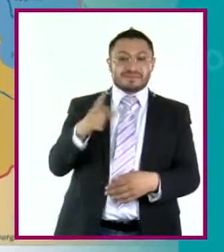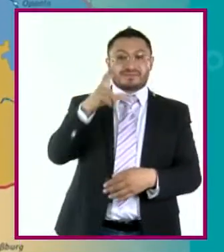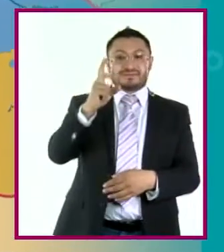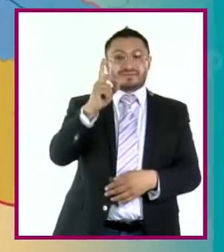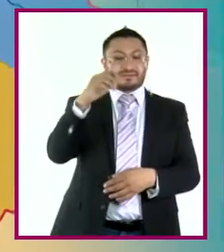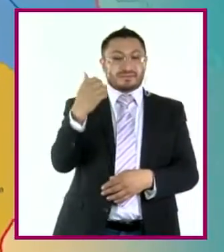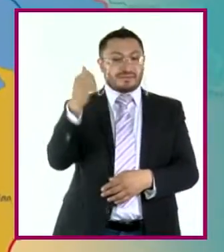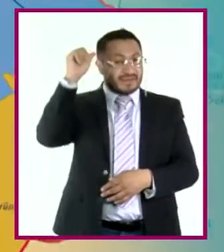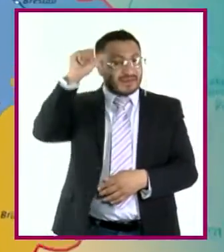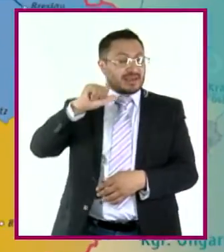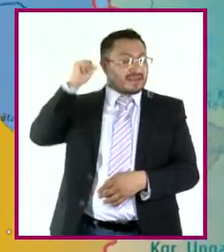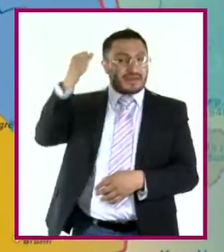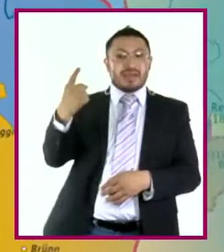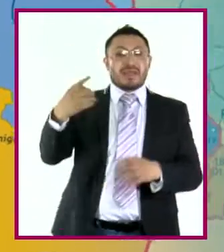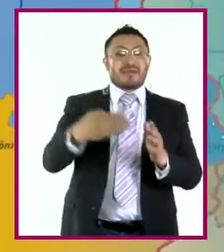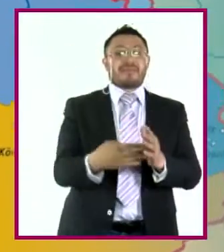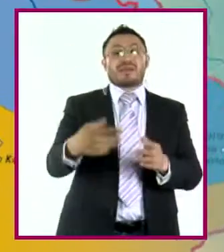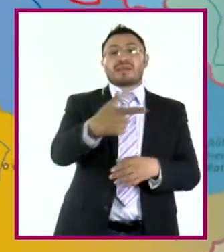el 30 de abril de 1777.